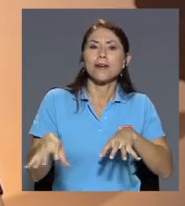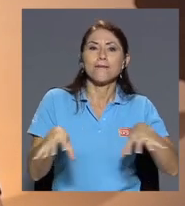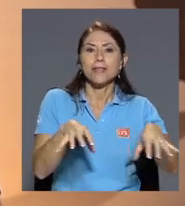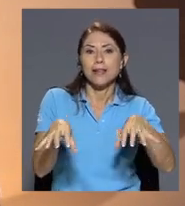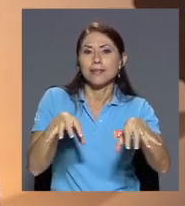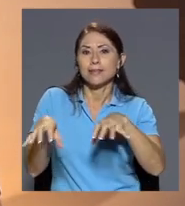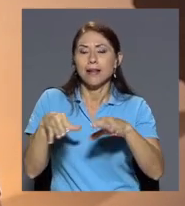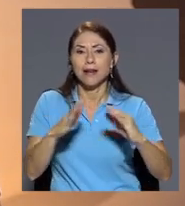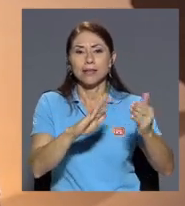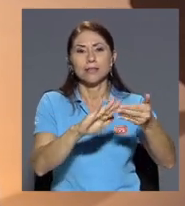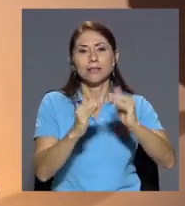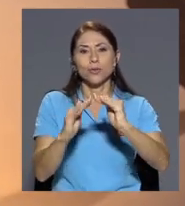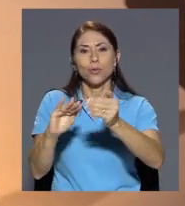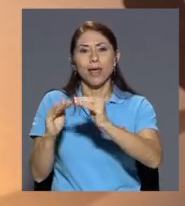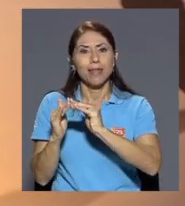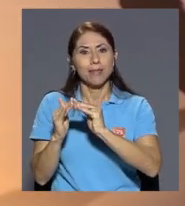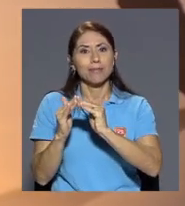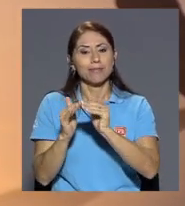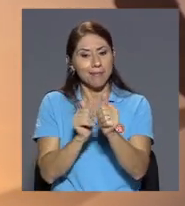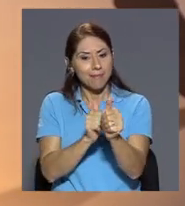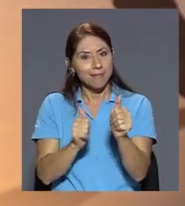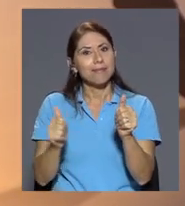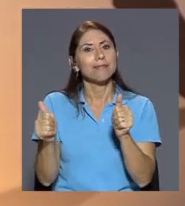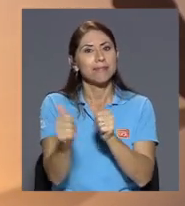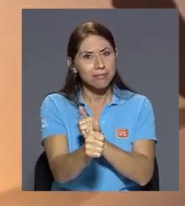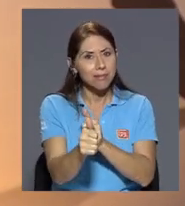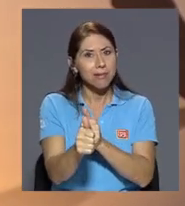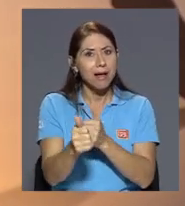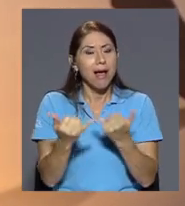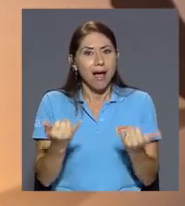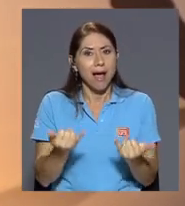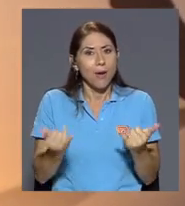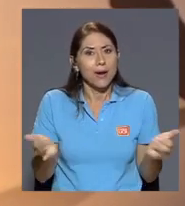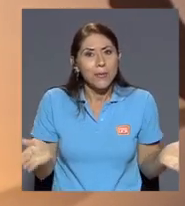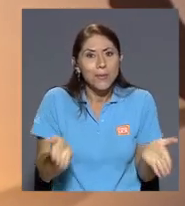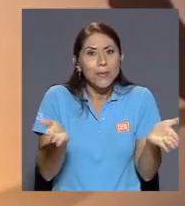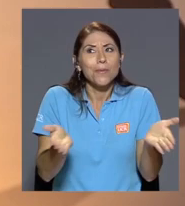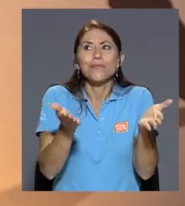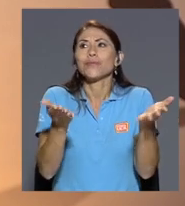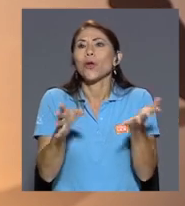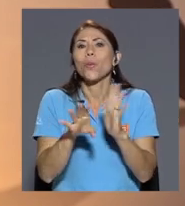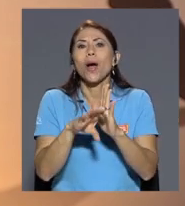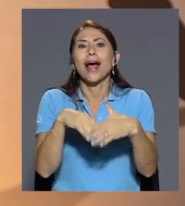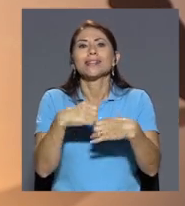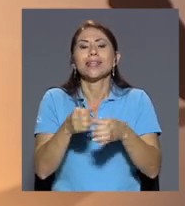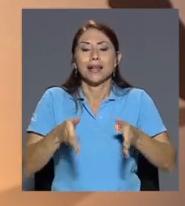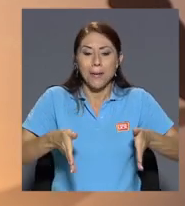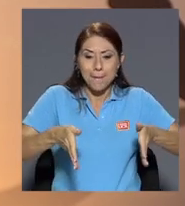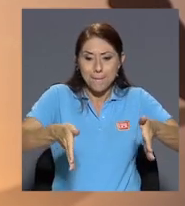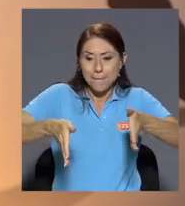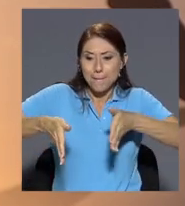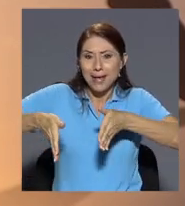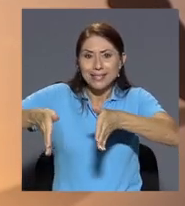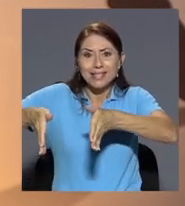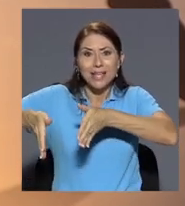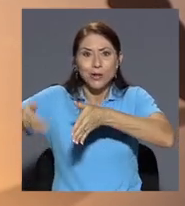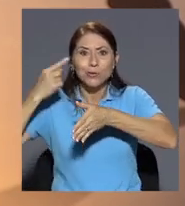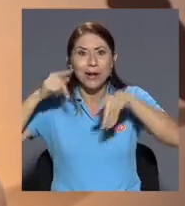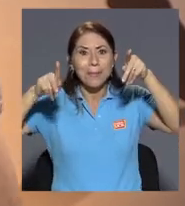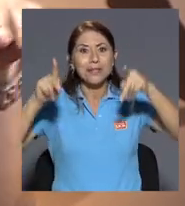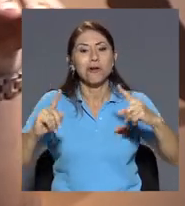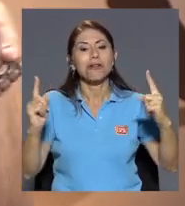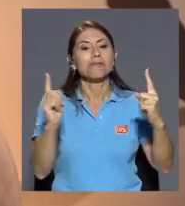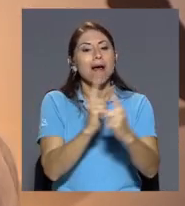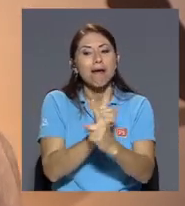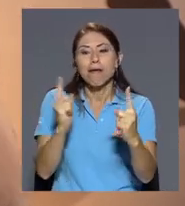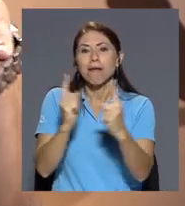o sea de ir adelante y se están generando una serie de paseos peatonales de bulevares y de